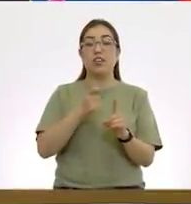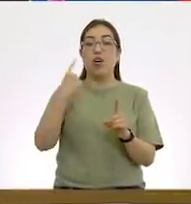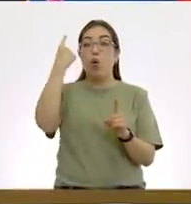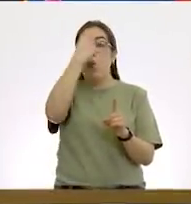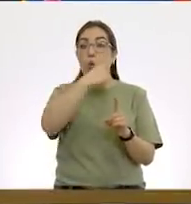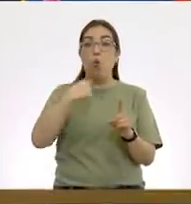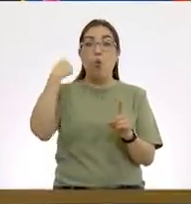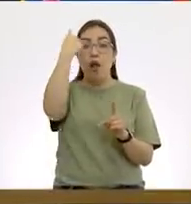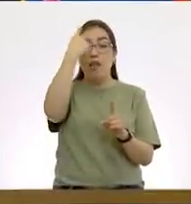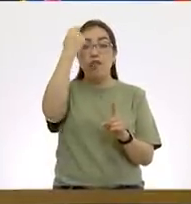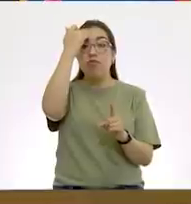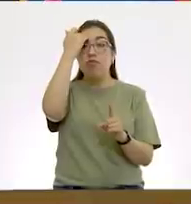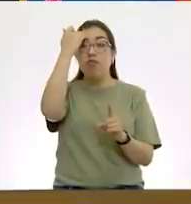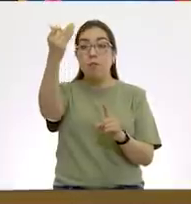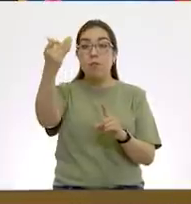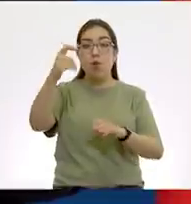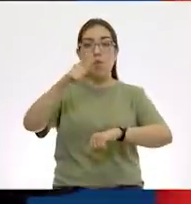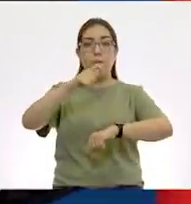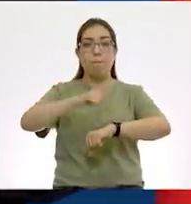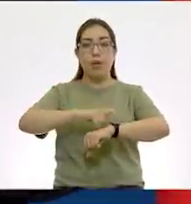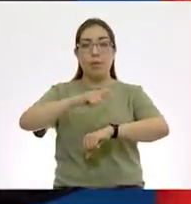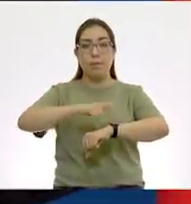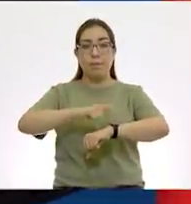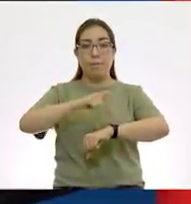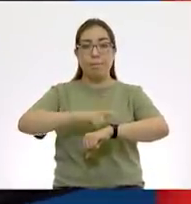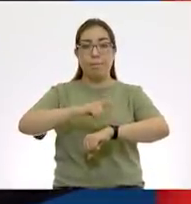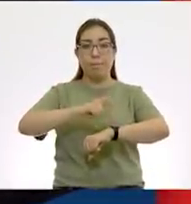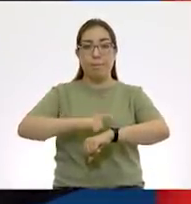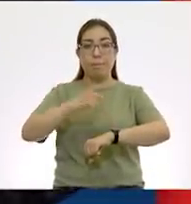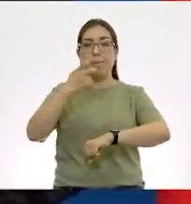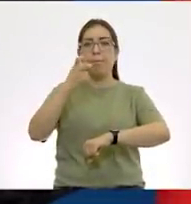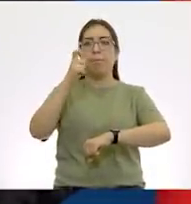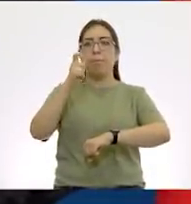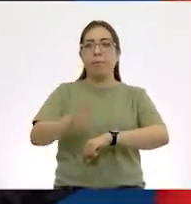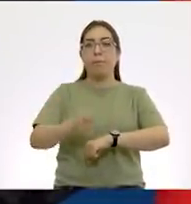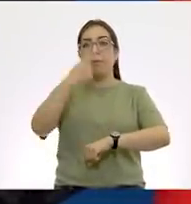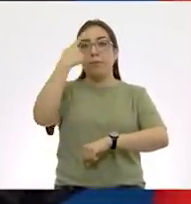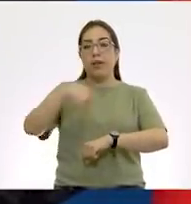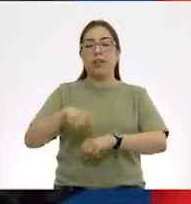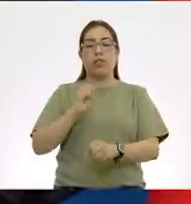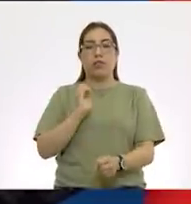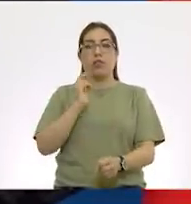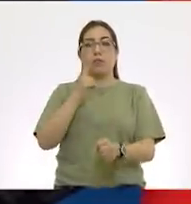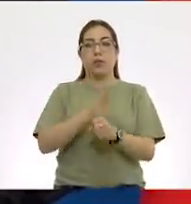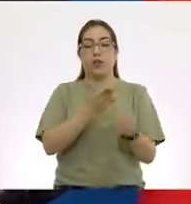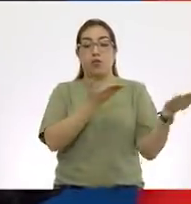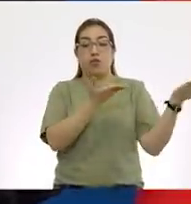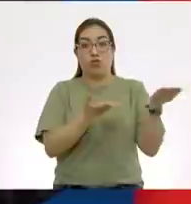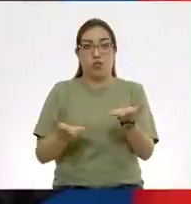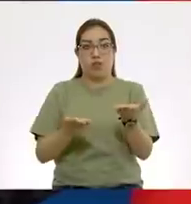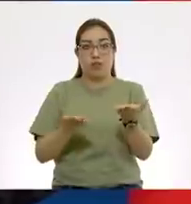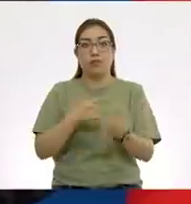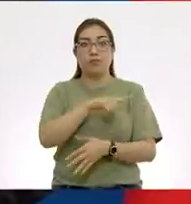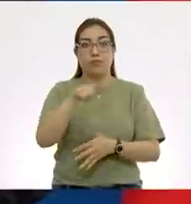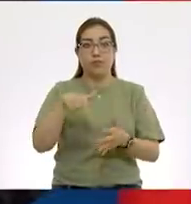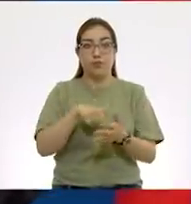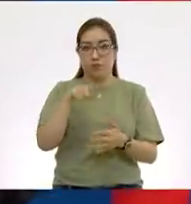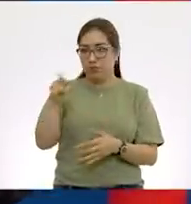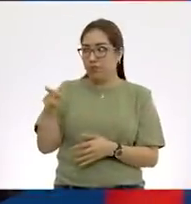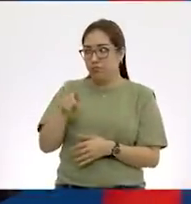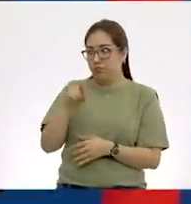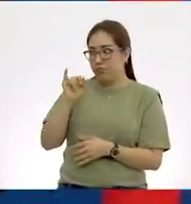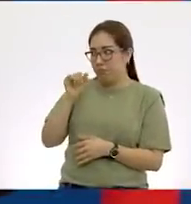el tiempo. Bien. ¿No? Que nos permite, entre otras cosas, pues el tema de la puntualidad. Sí, muy importante. ¿Te estás de acuerdo? Que la